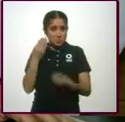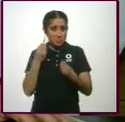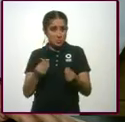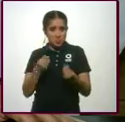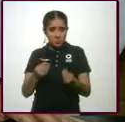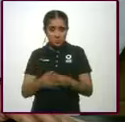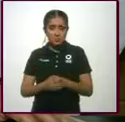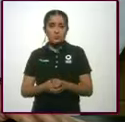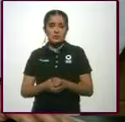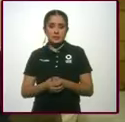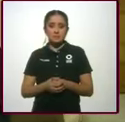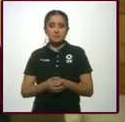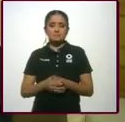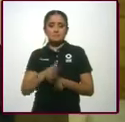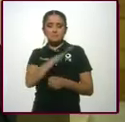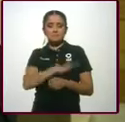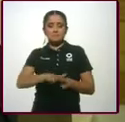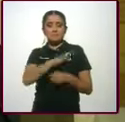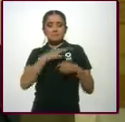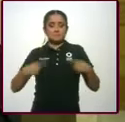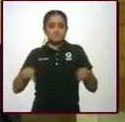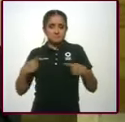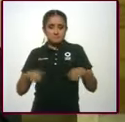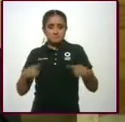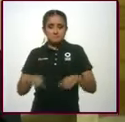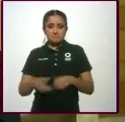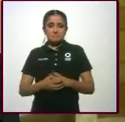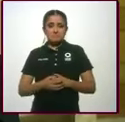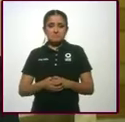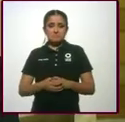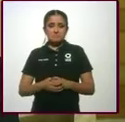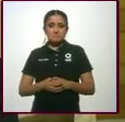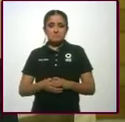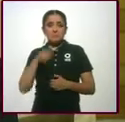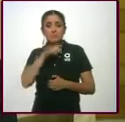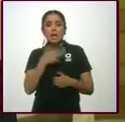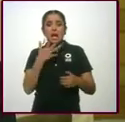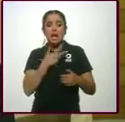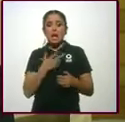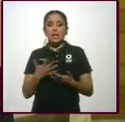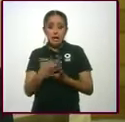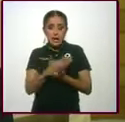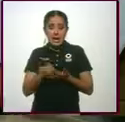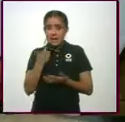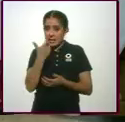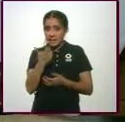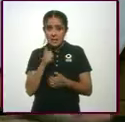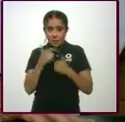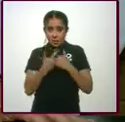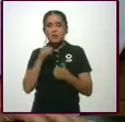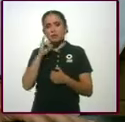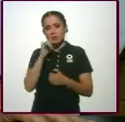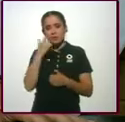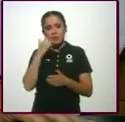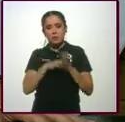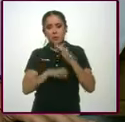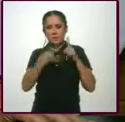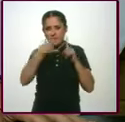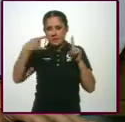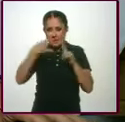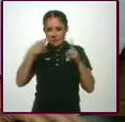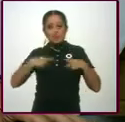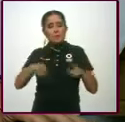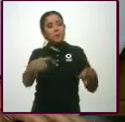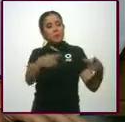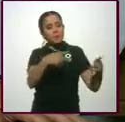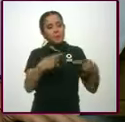clase popular, en las familias populares. sea, en el pueblo. llevan algún dinero en la venta de... Sí. Sí, por ejemplo, los billeteros se ganan el